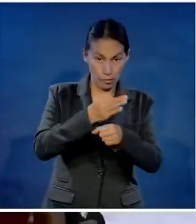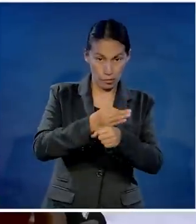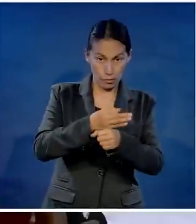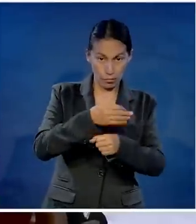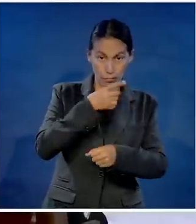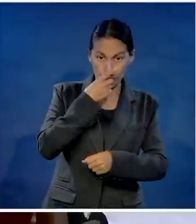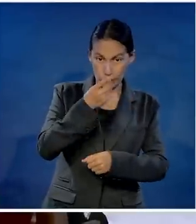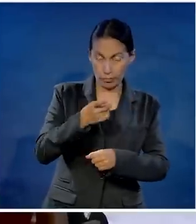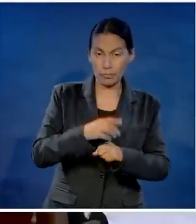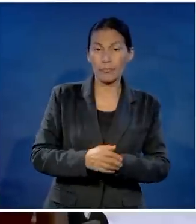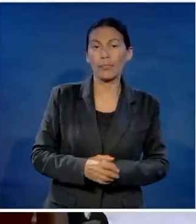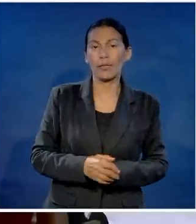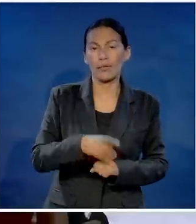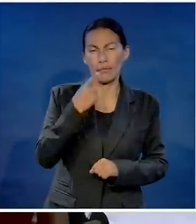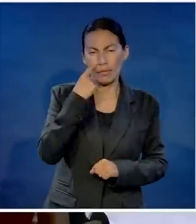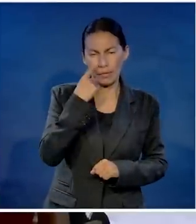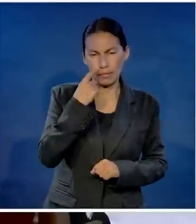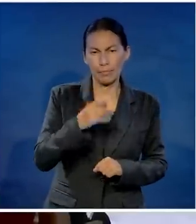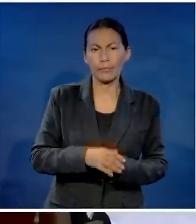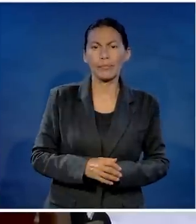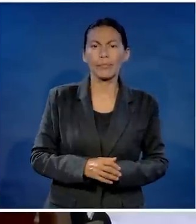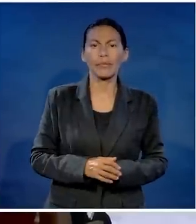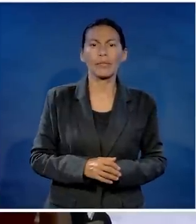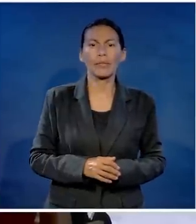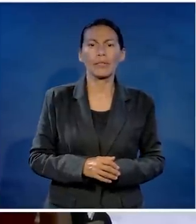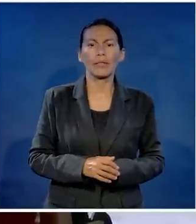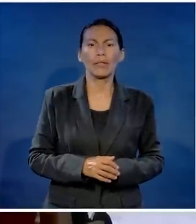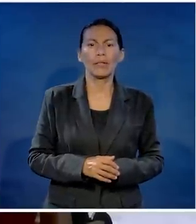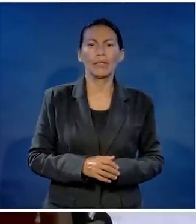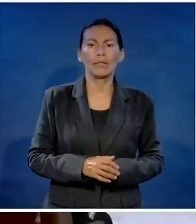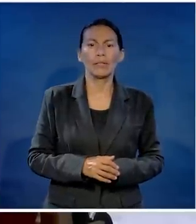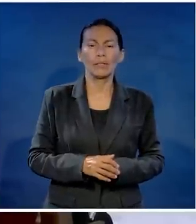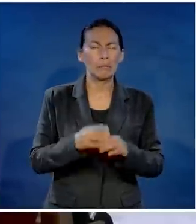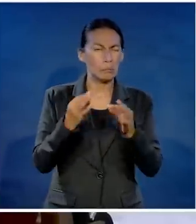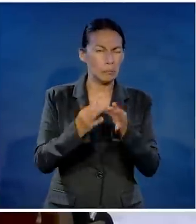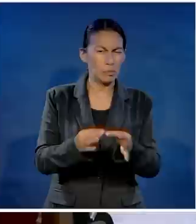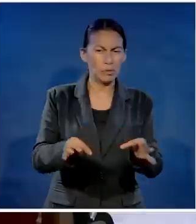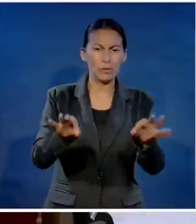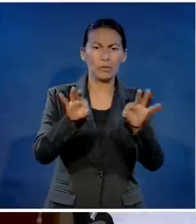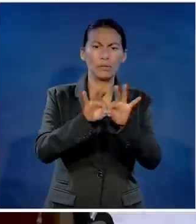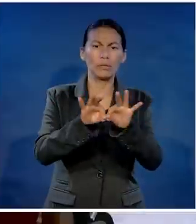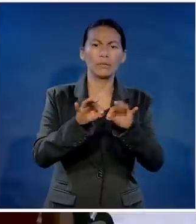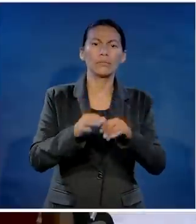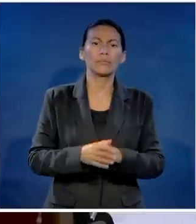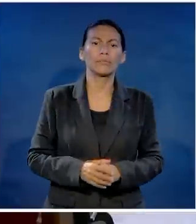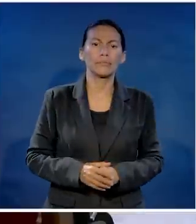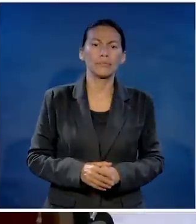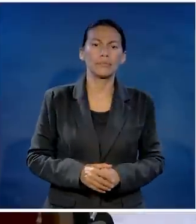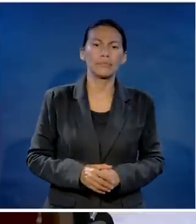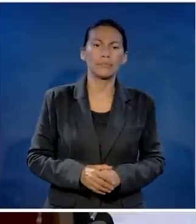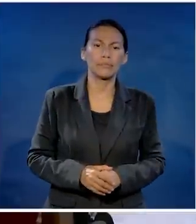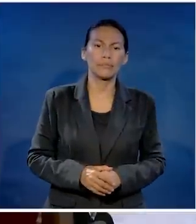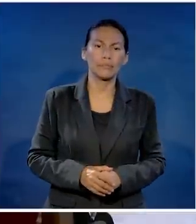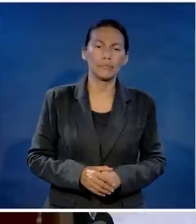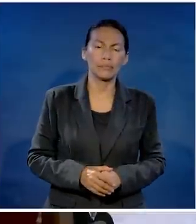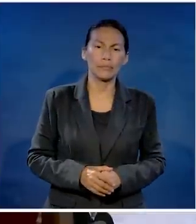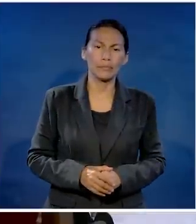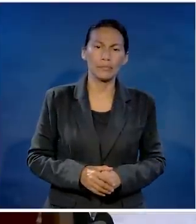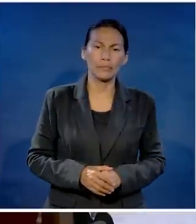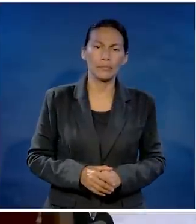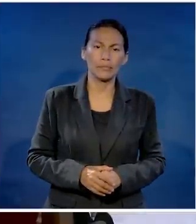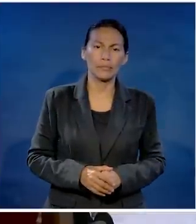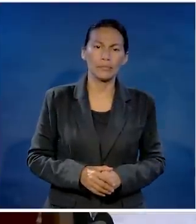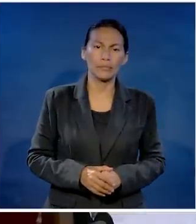Lo que estamos diciendo esta noche es lo siguiente. Por favor, síganme, porque esto es vital. Esto es vital.